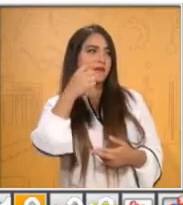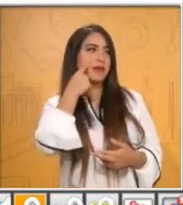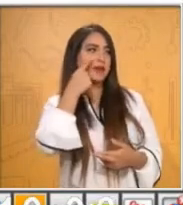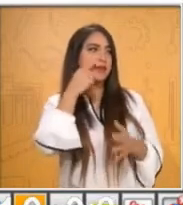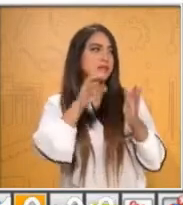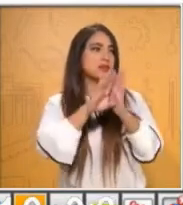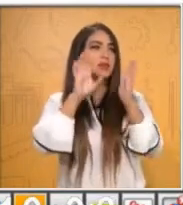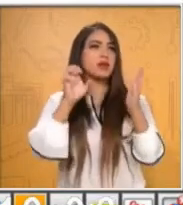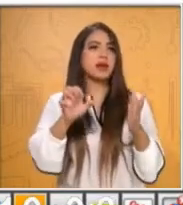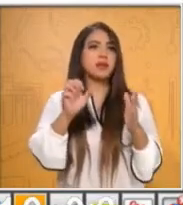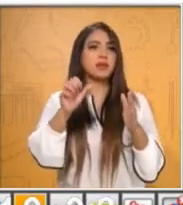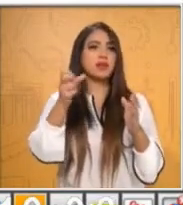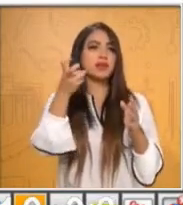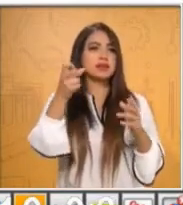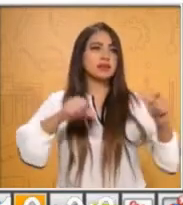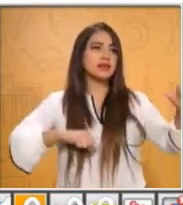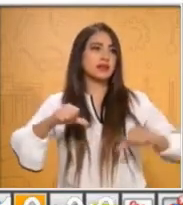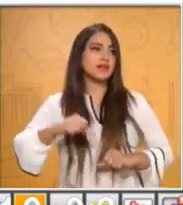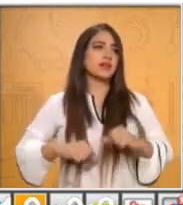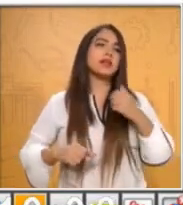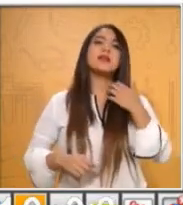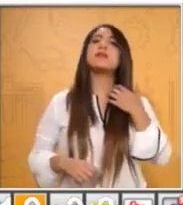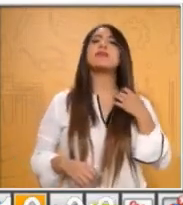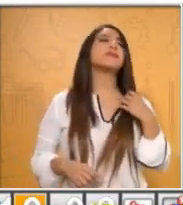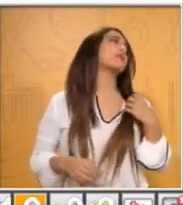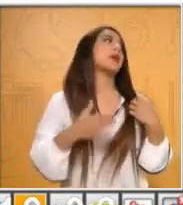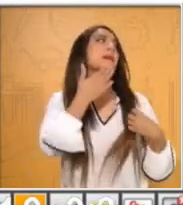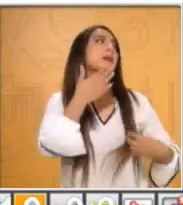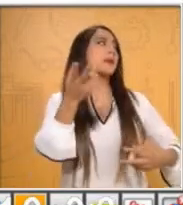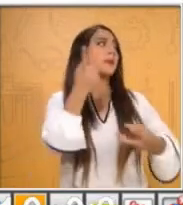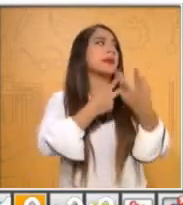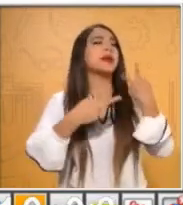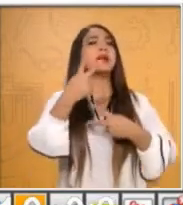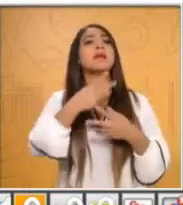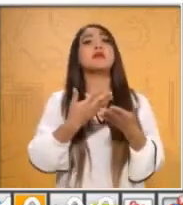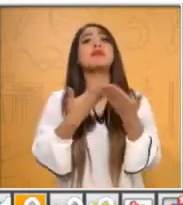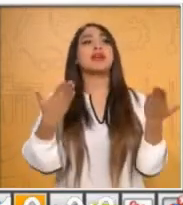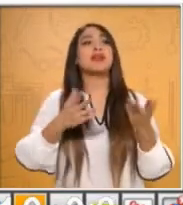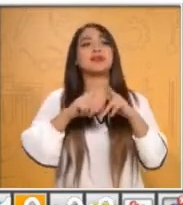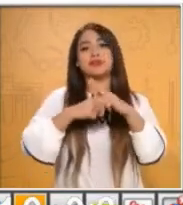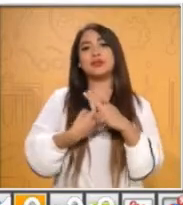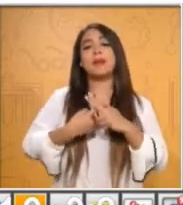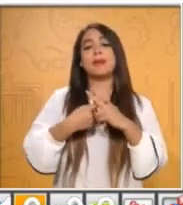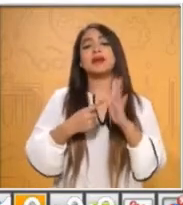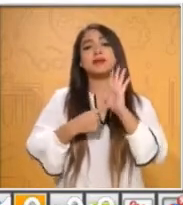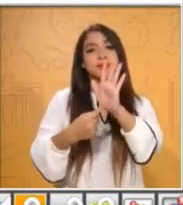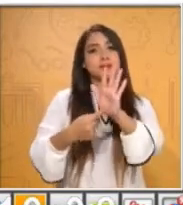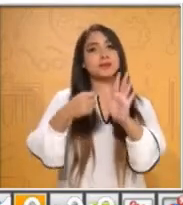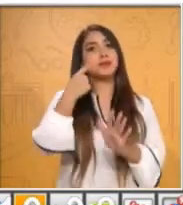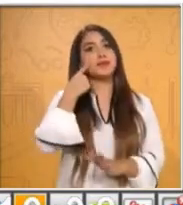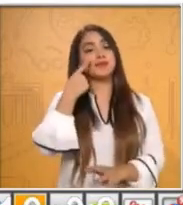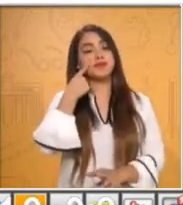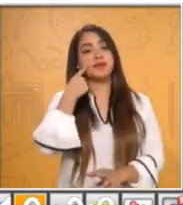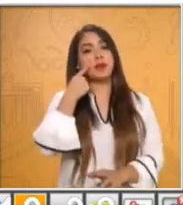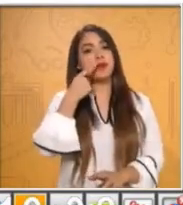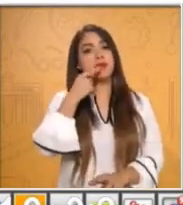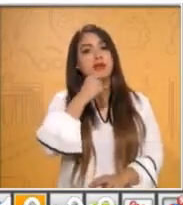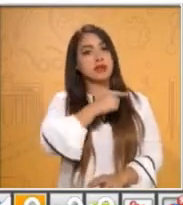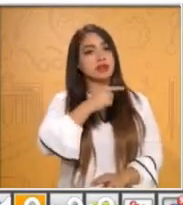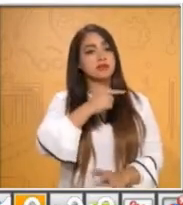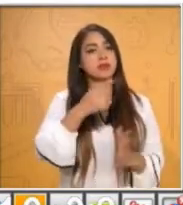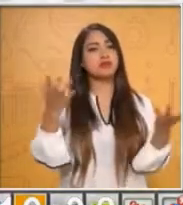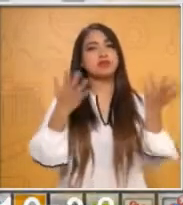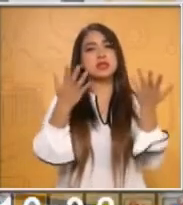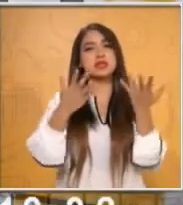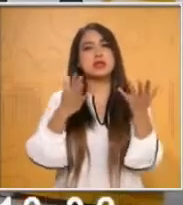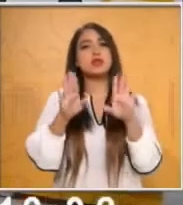Bienvenido, maestro. Gracias. Entonces, ahora sí, vamos a iniciar con lo que es el juego. Tú vas a observar cómo lo vamos a